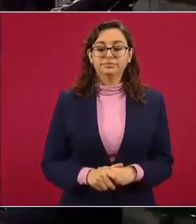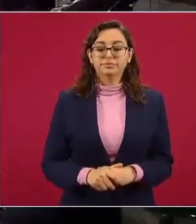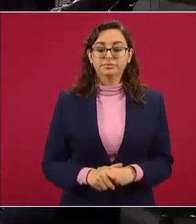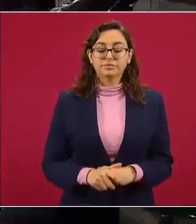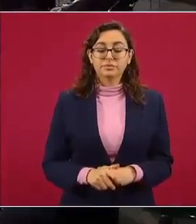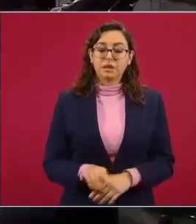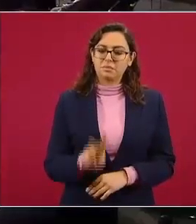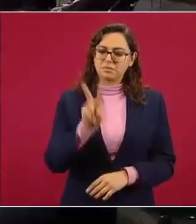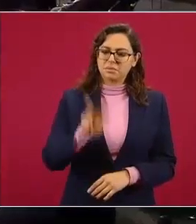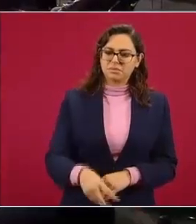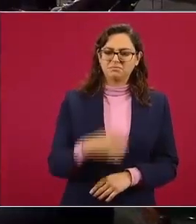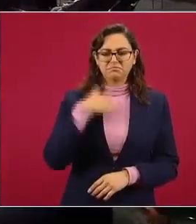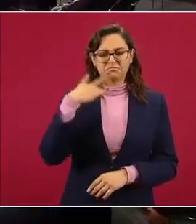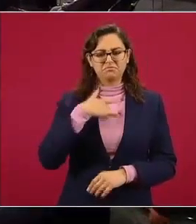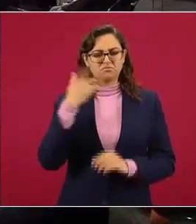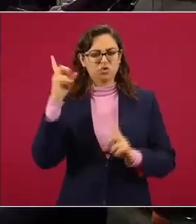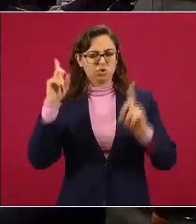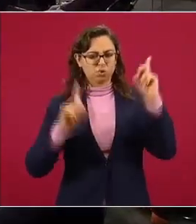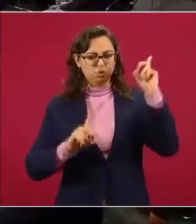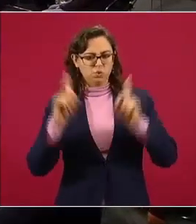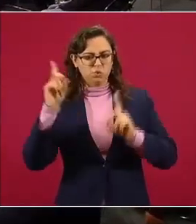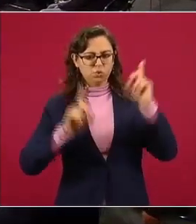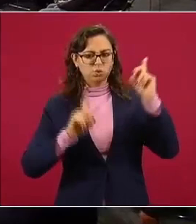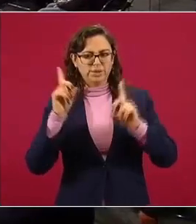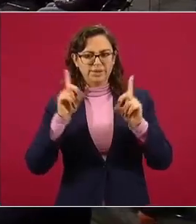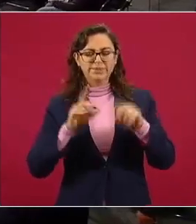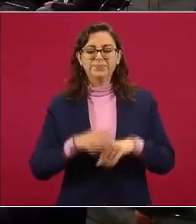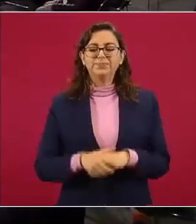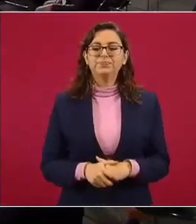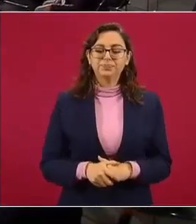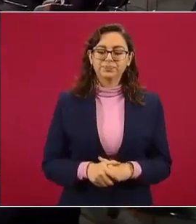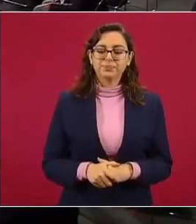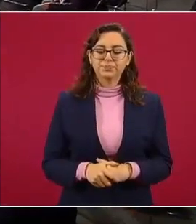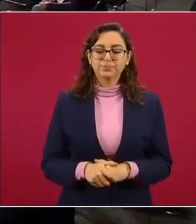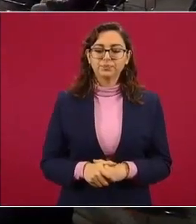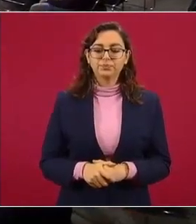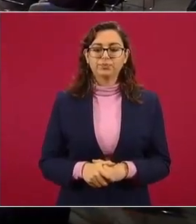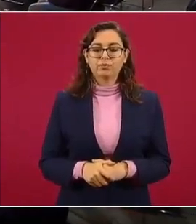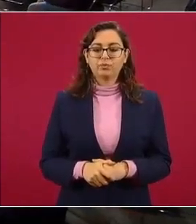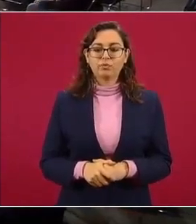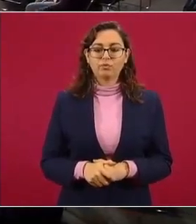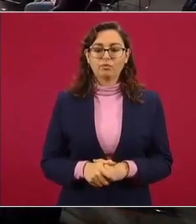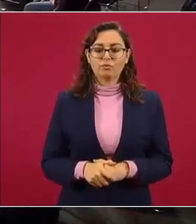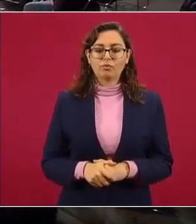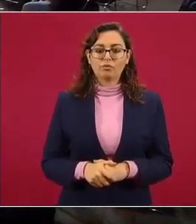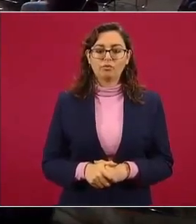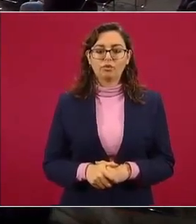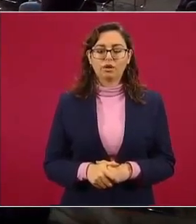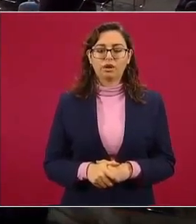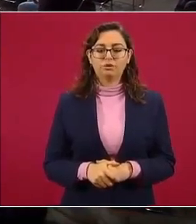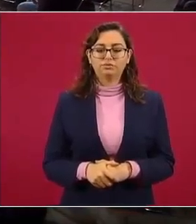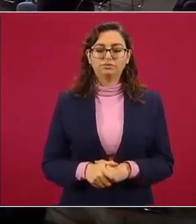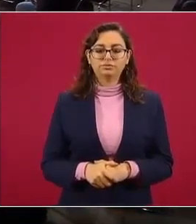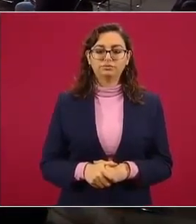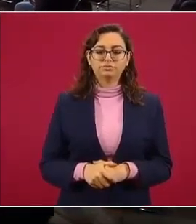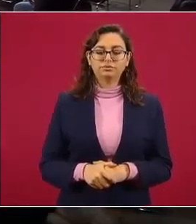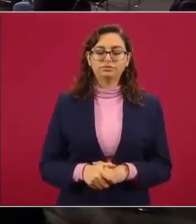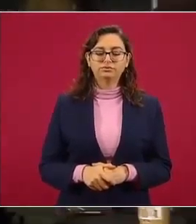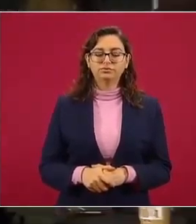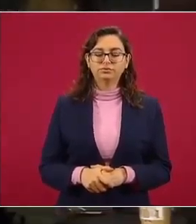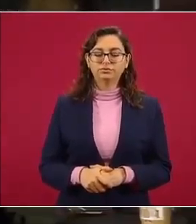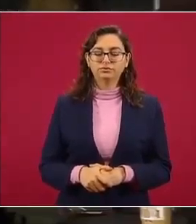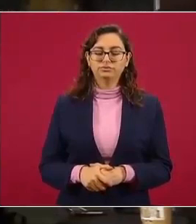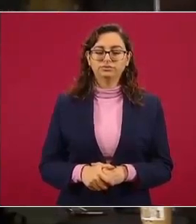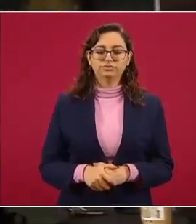dudas una de ellas es este bueno en el caso de que sea posible que